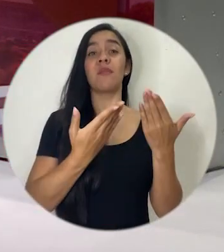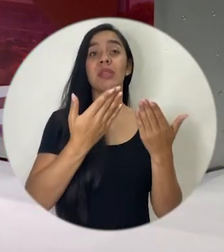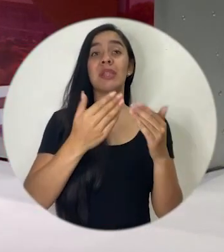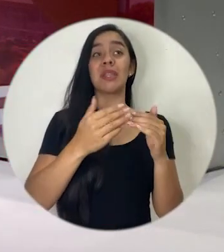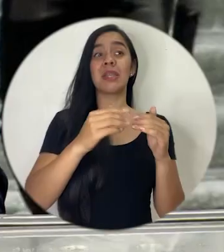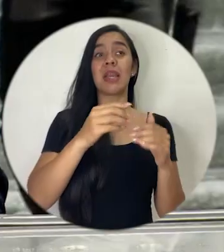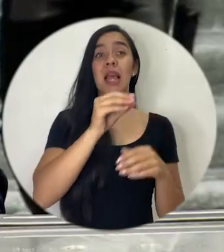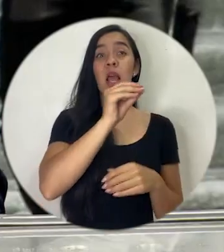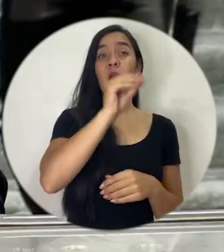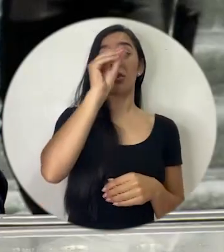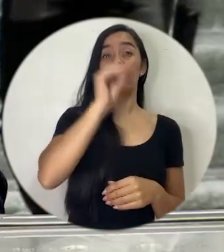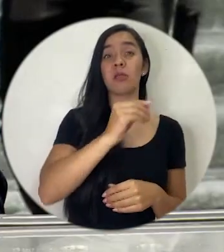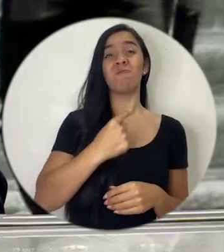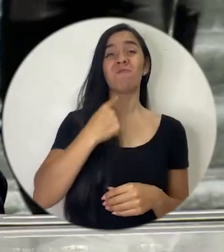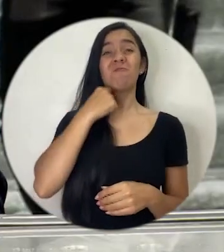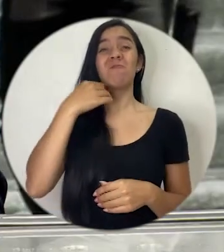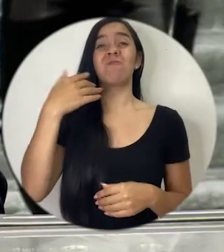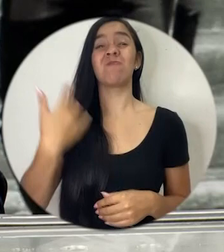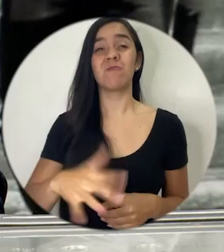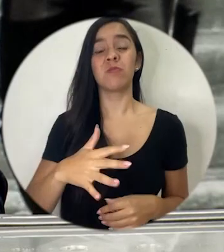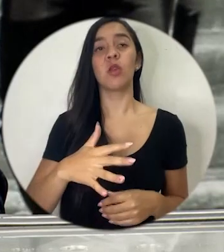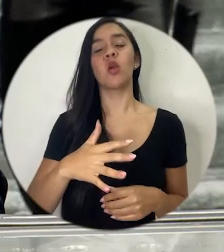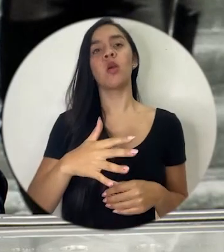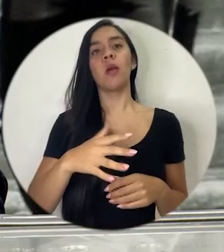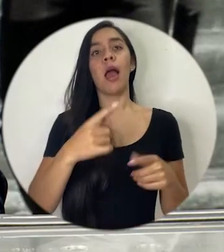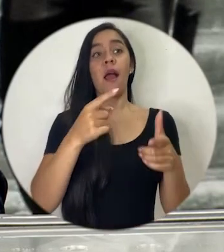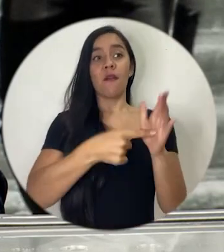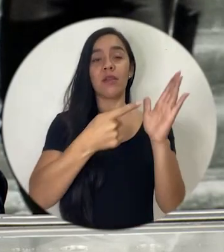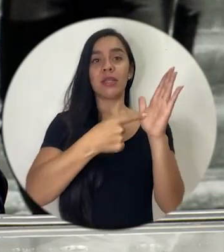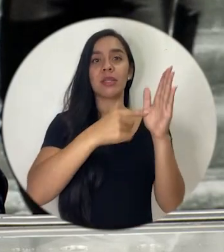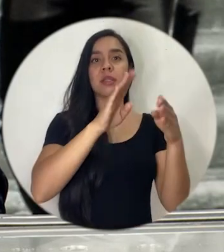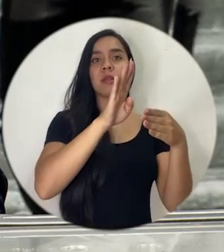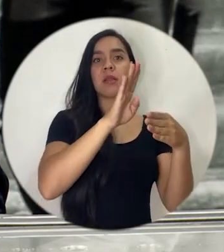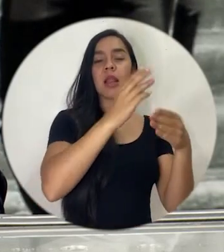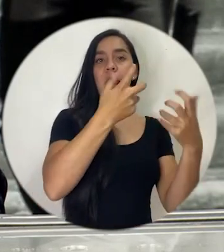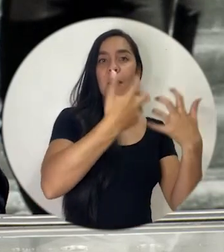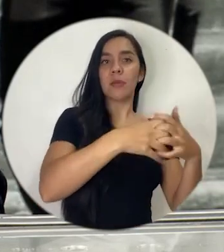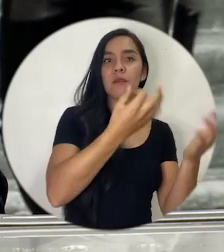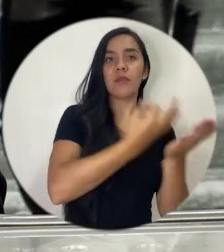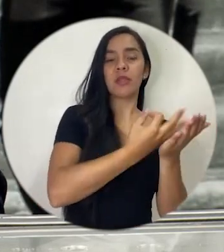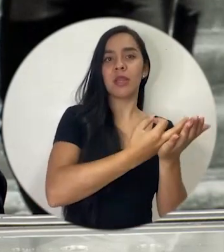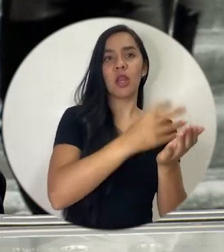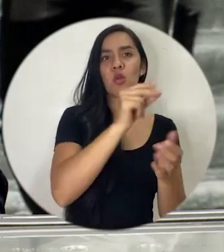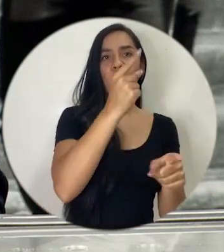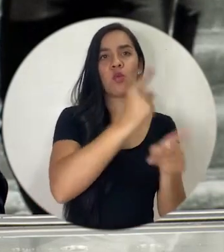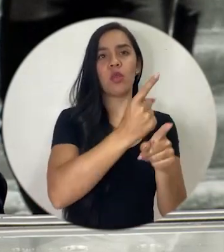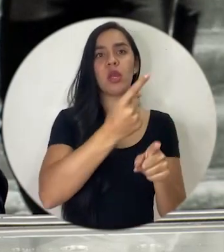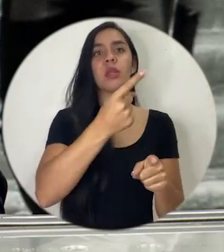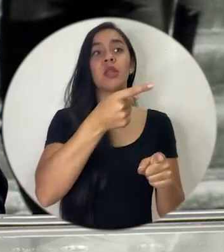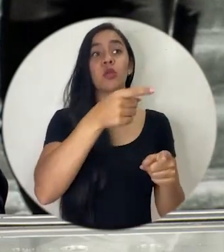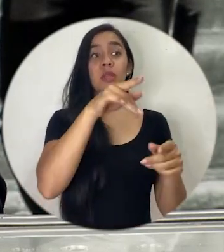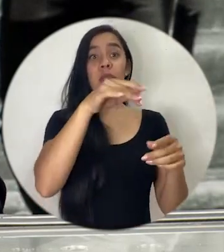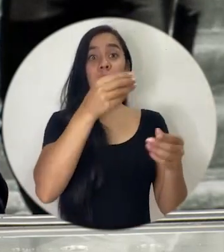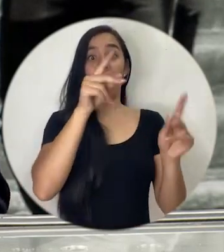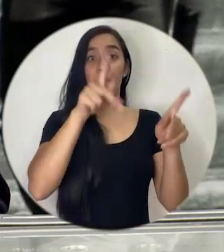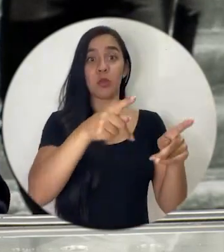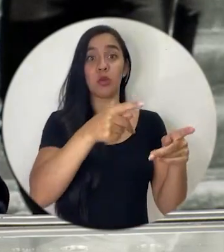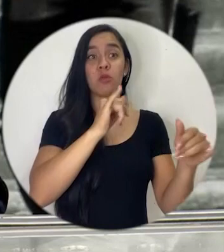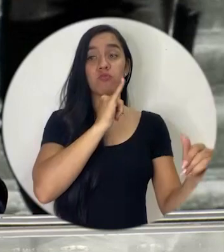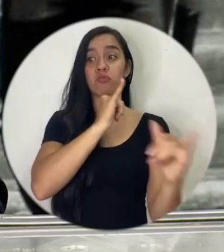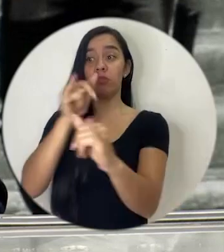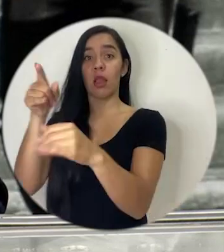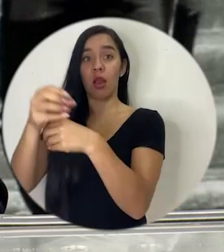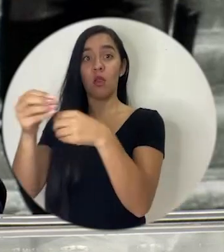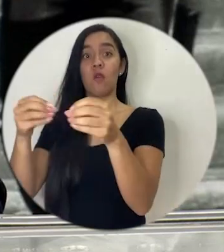pero tasas incorrectas de parte de la entidad financiera hacia el consumidor y nosotros asumimos la pelea y no solo se